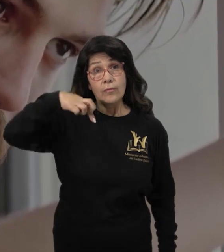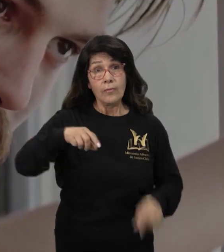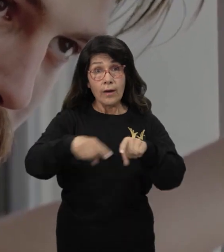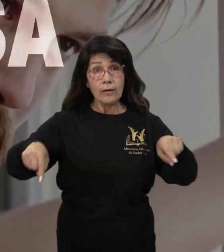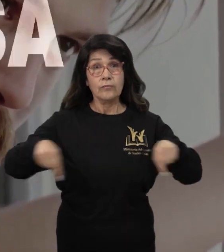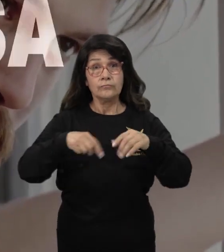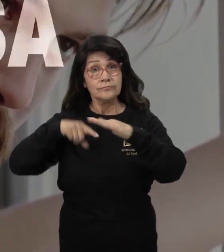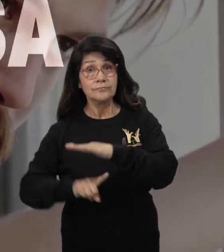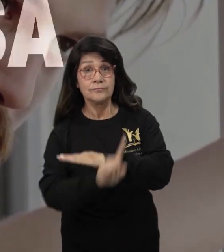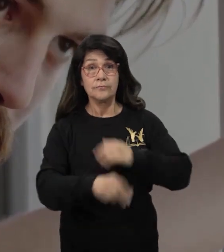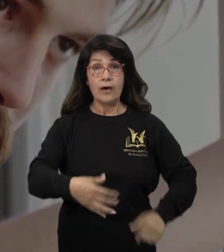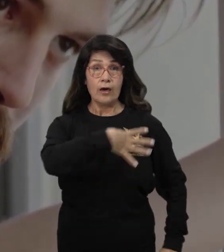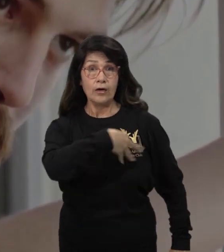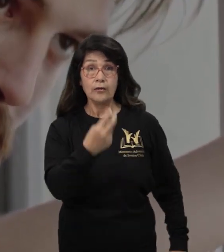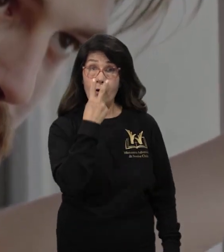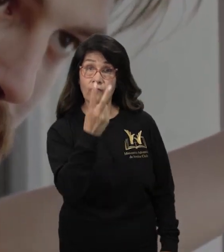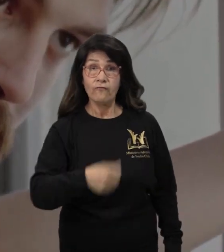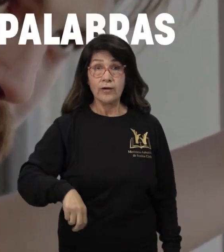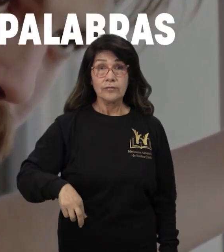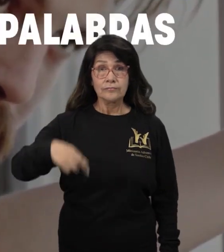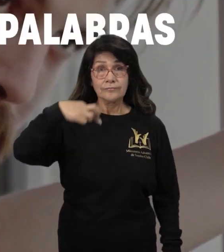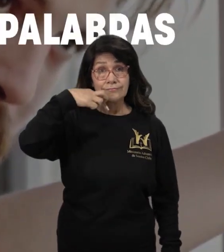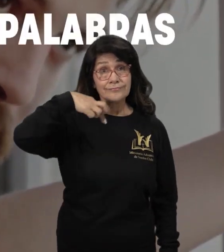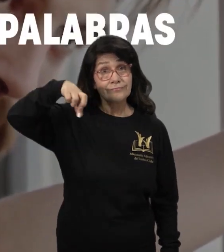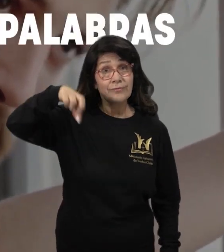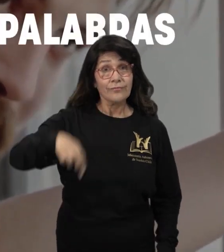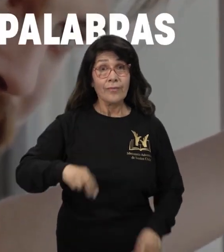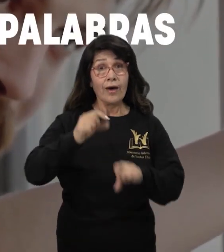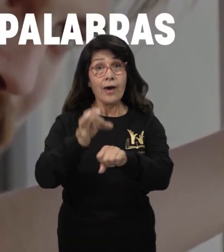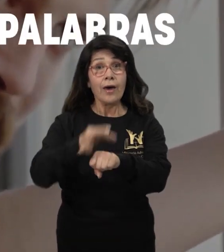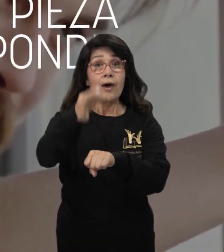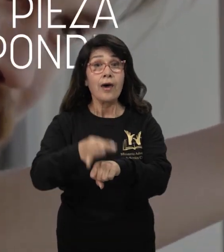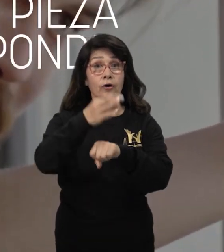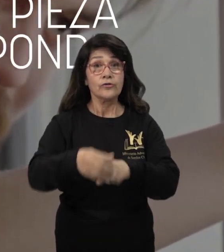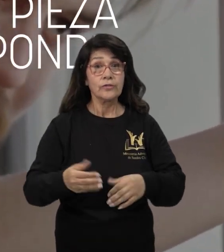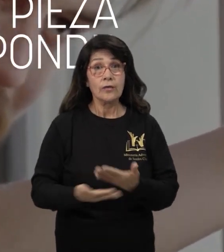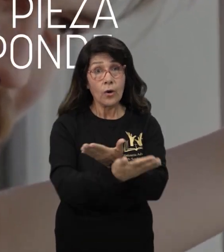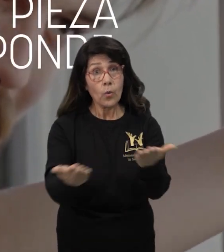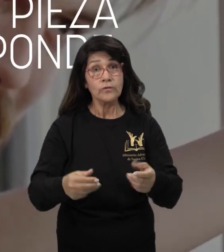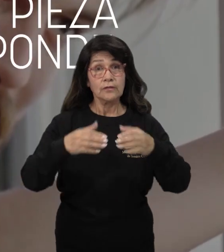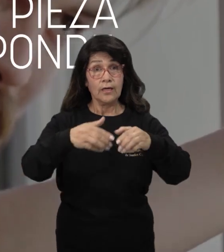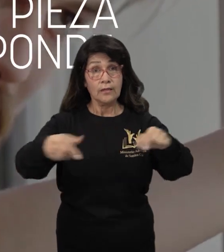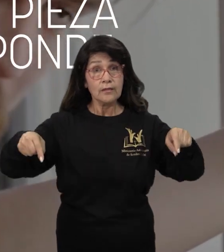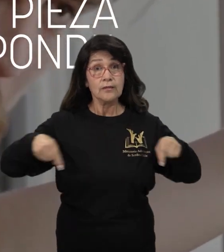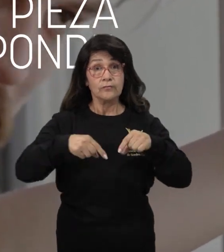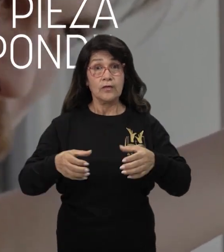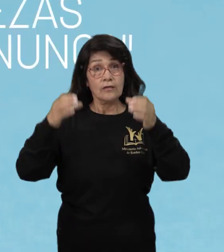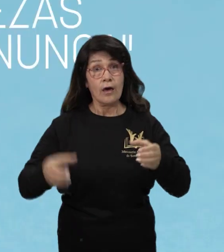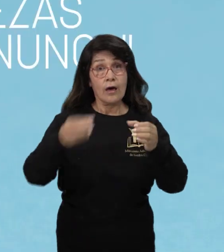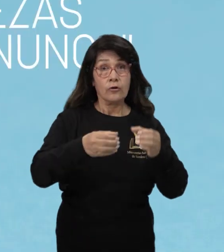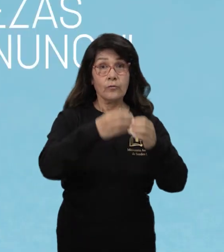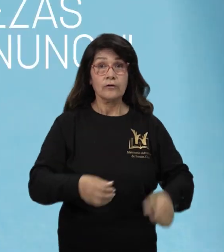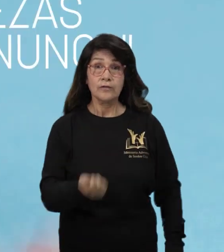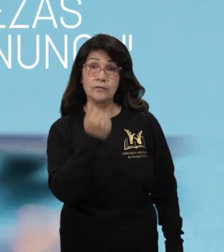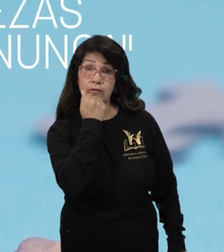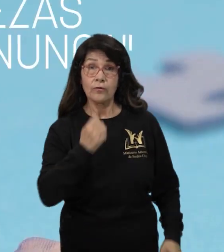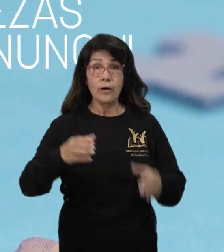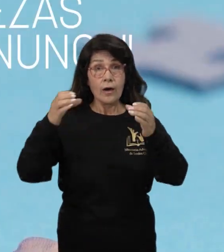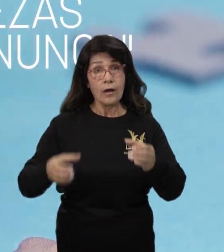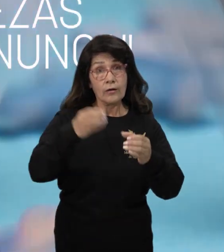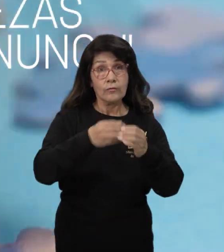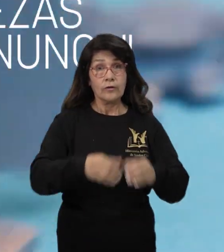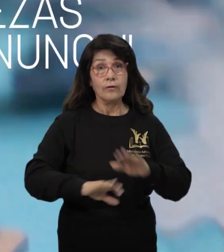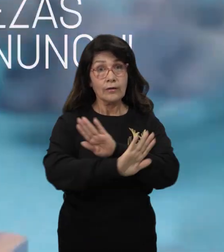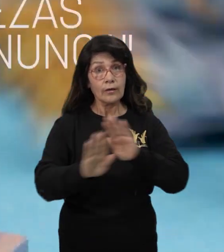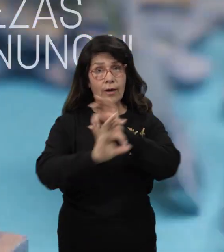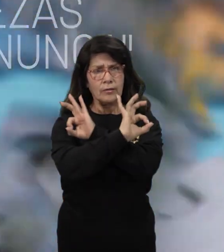pudo disimular su risa y aconsejó a sus hijos con las siguientes palabras. Si no ponen la pieza donde corresponde, el rompecabeza no se